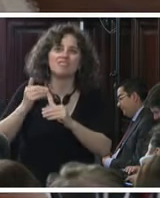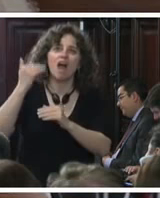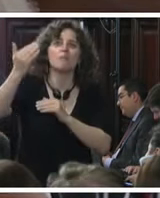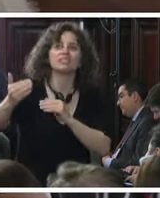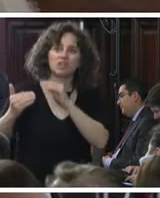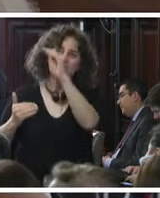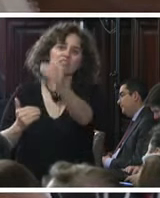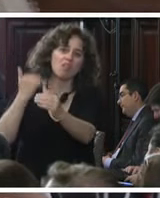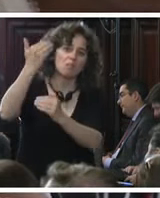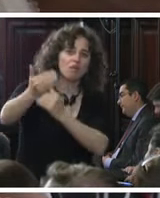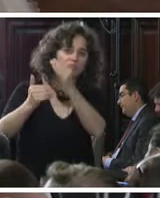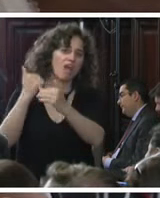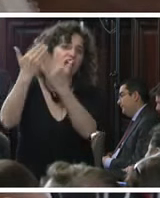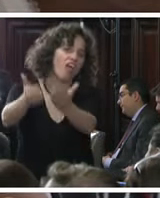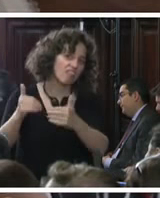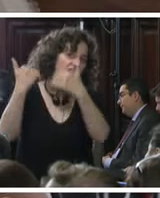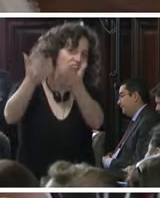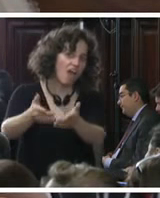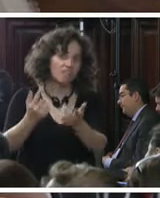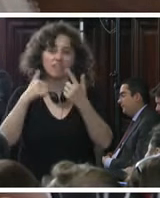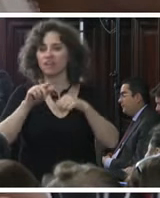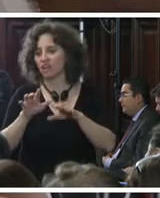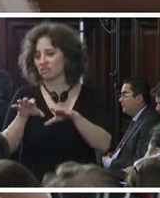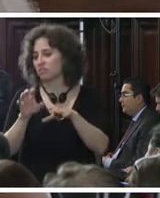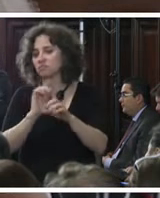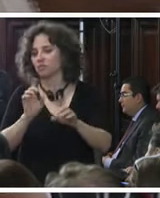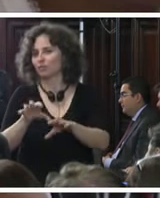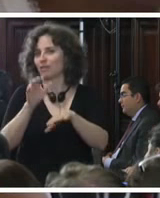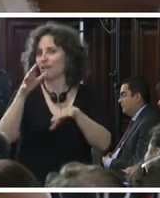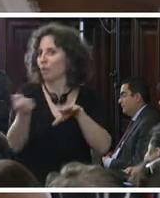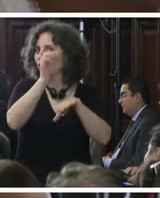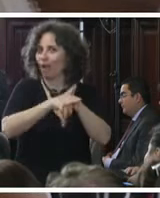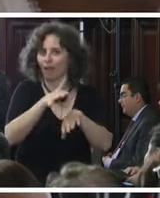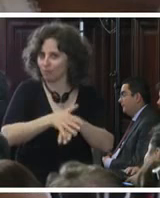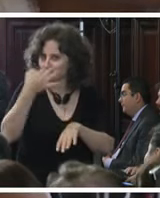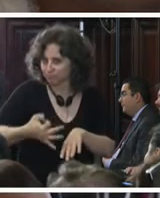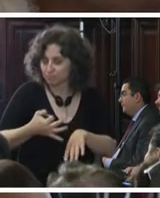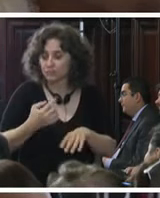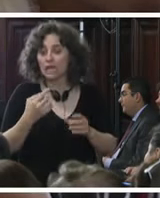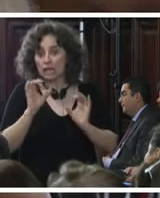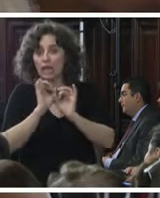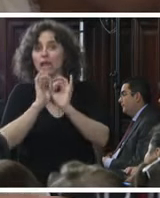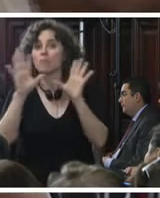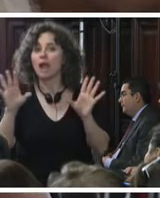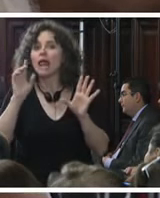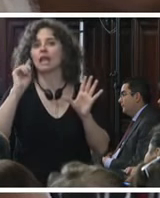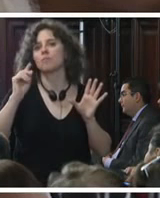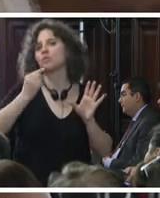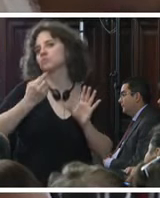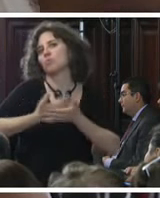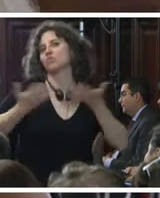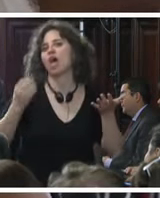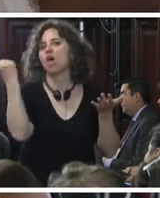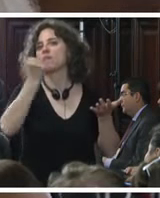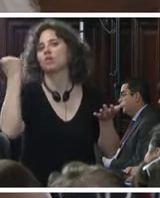de los indicadores ahí comprometidos queríamos solamente aclarar que hemos destacado este tema porque los medios